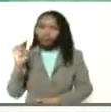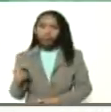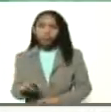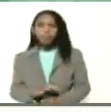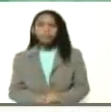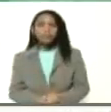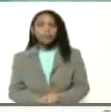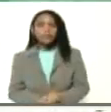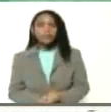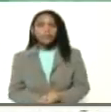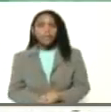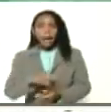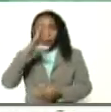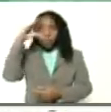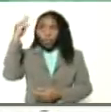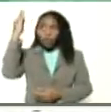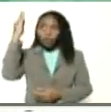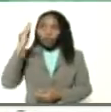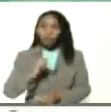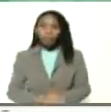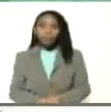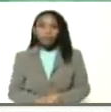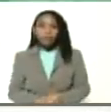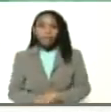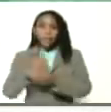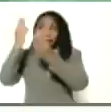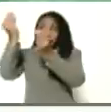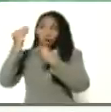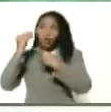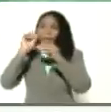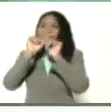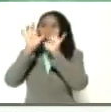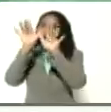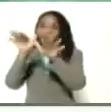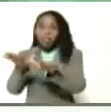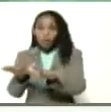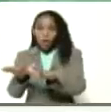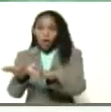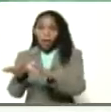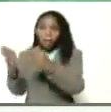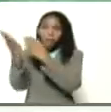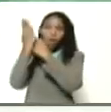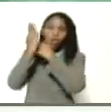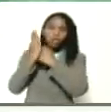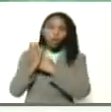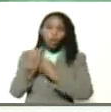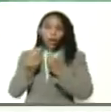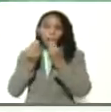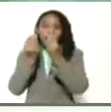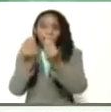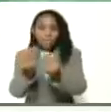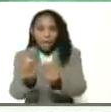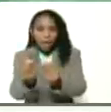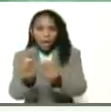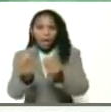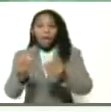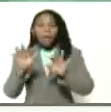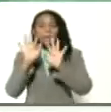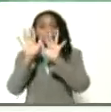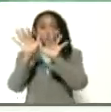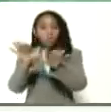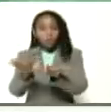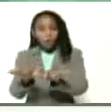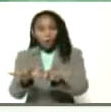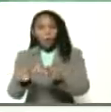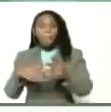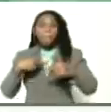al Creador que nos dé sus bendiciones, su protección, que le dé sus bendiciones de prosperidad, de progreso